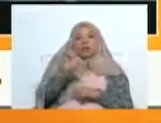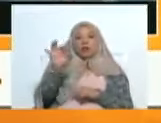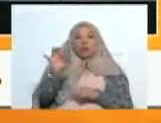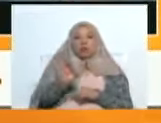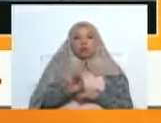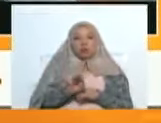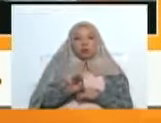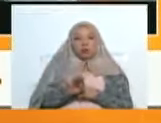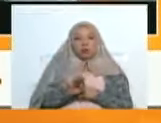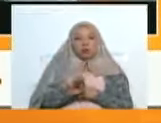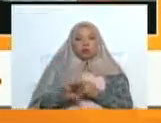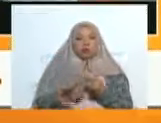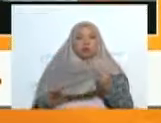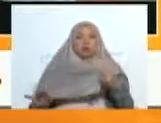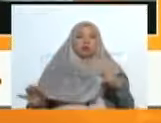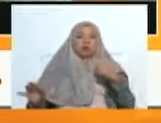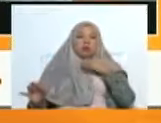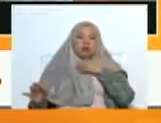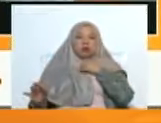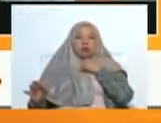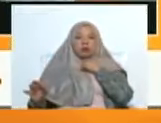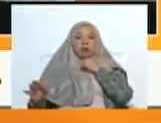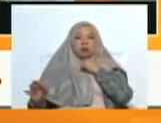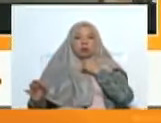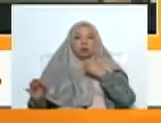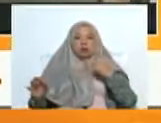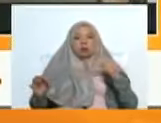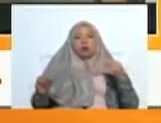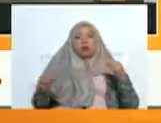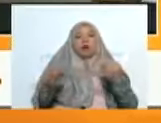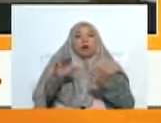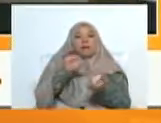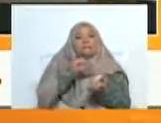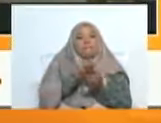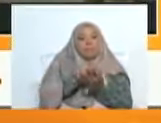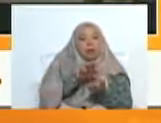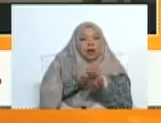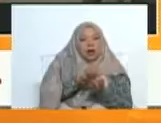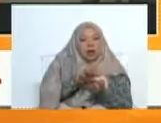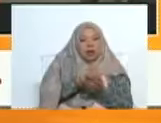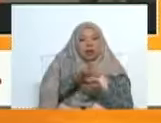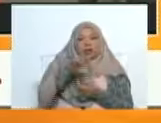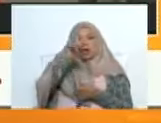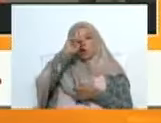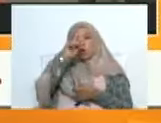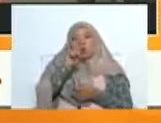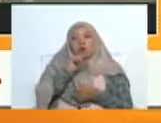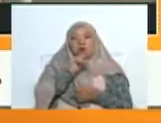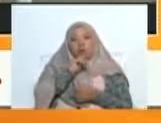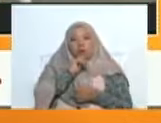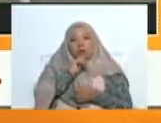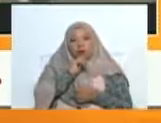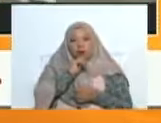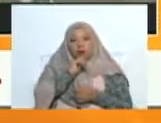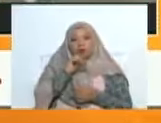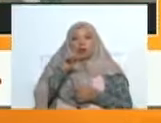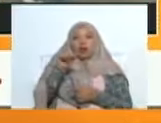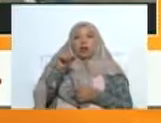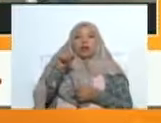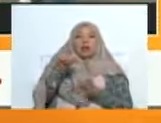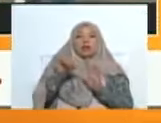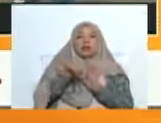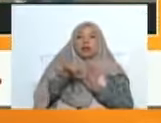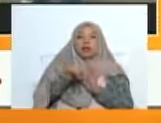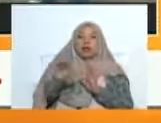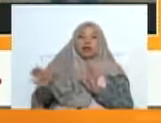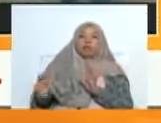como Morrocoy, destinos como Mochima, Margarita, la Colonia Tobar, presentaron Canaima, Los Roques,